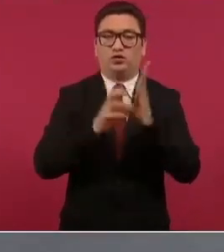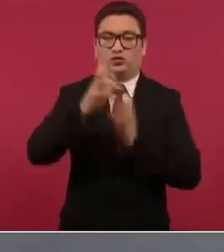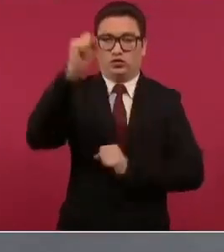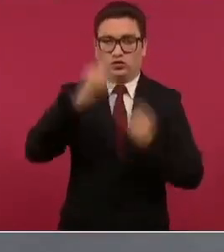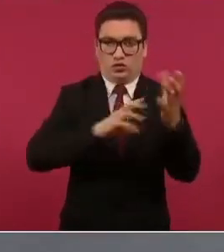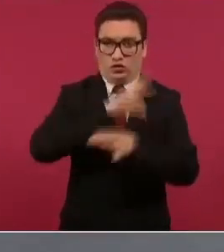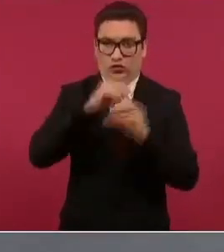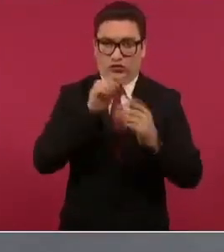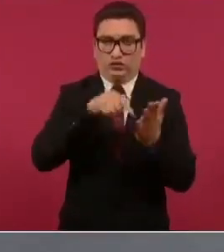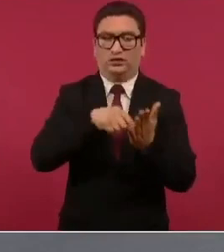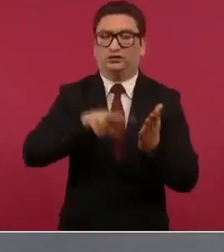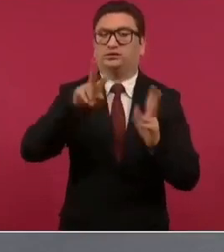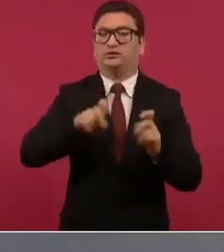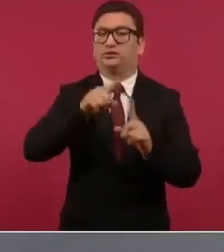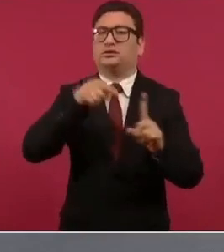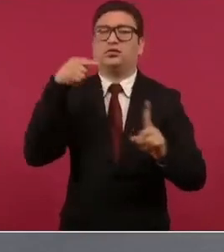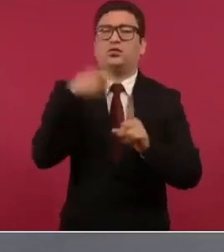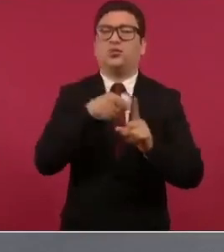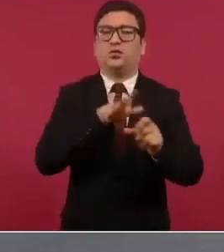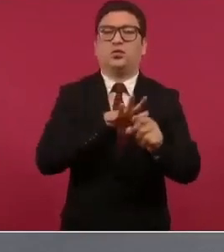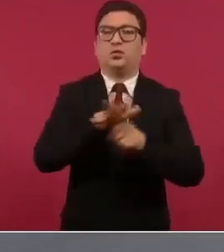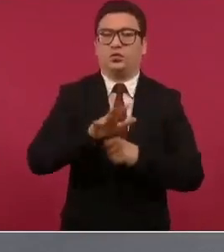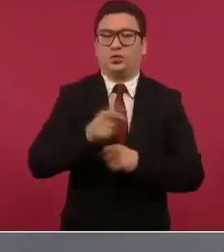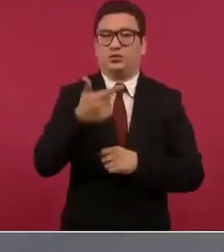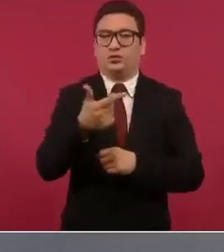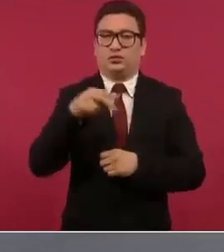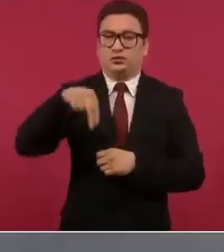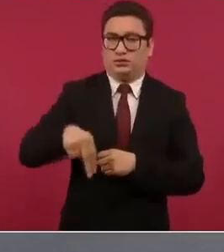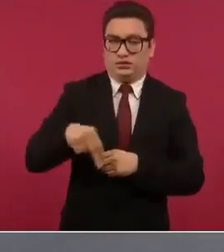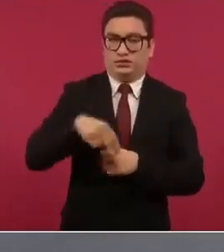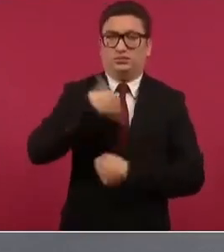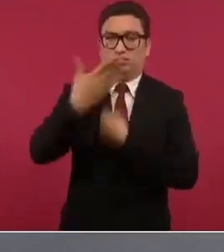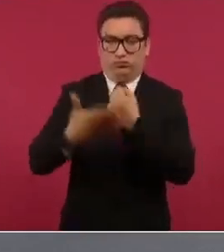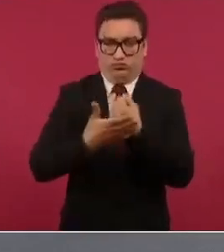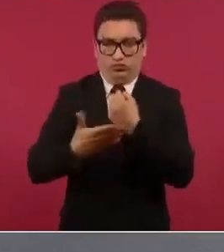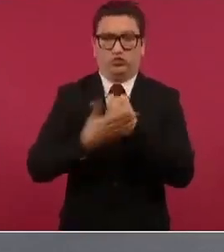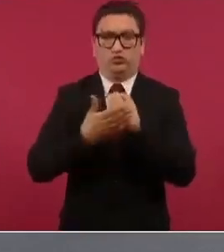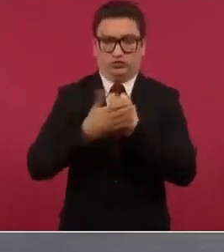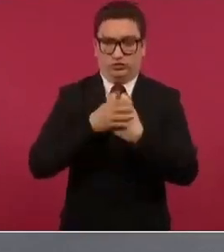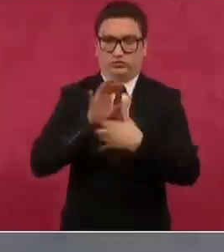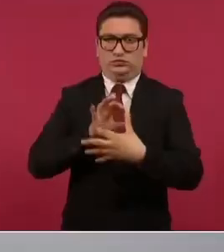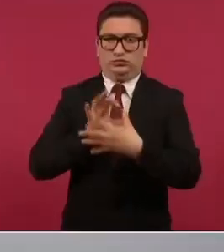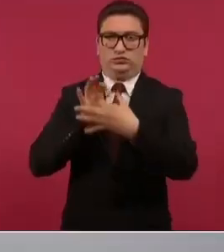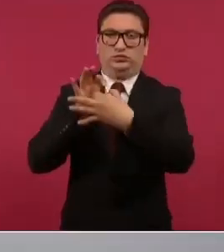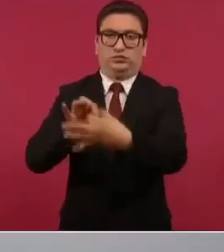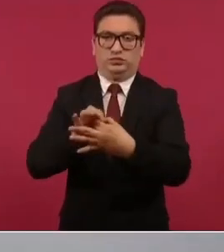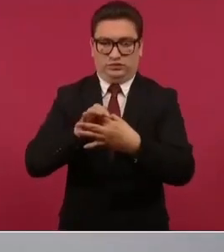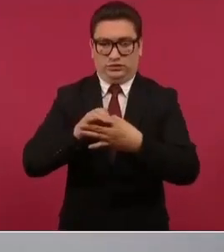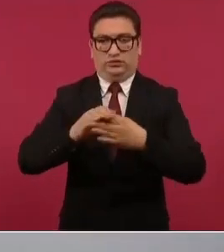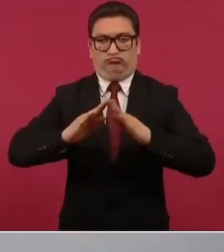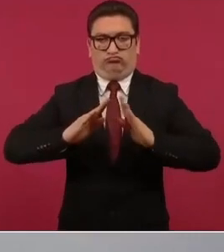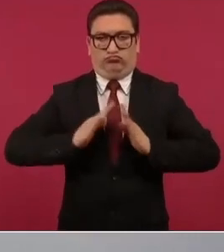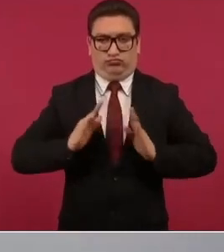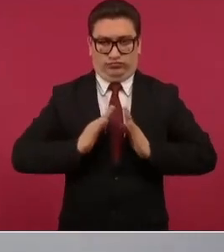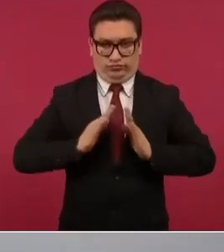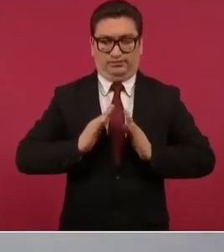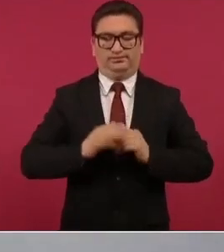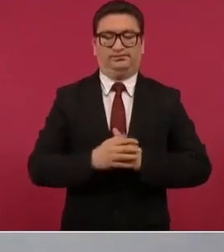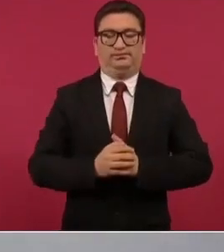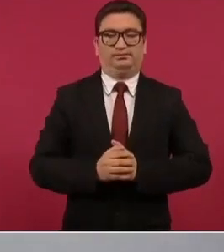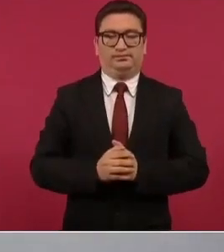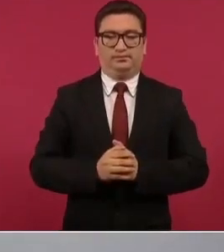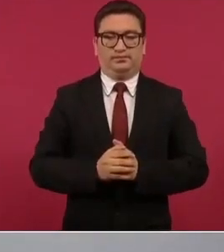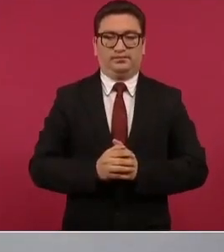con el propósito de que la Guardia Nacional pase a formar parte de la Secretaría de la Defensa